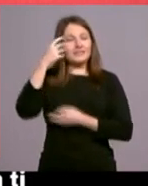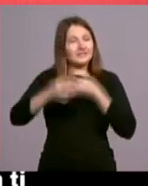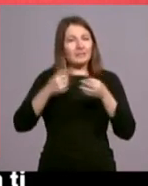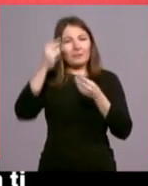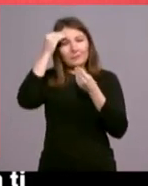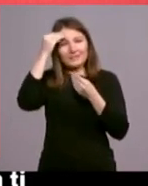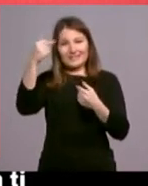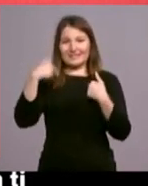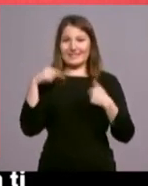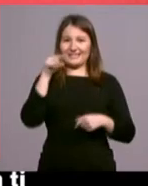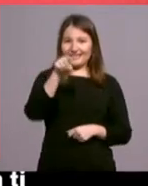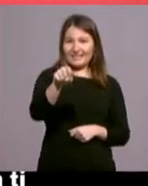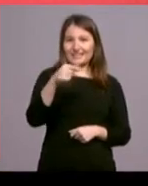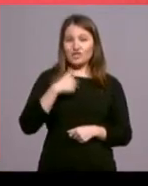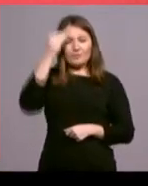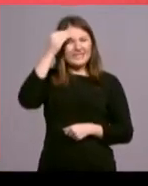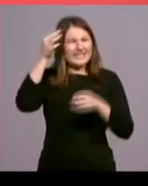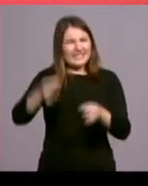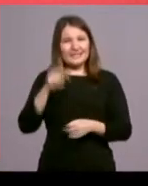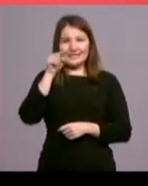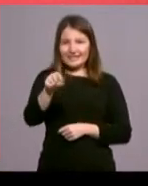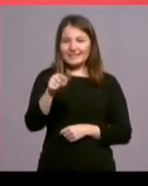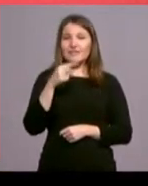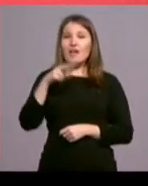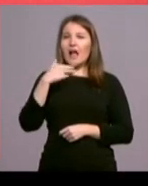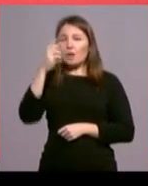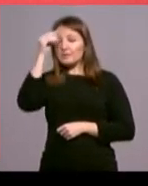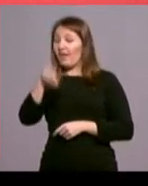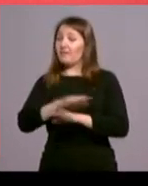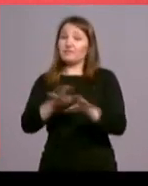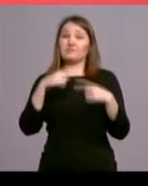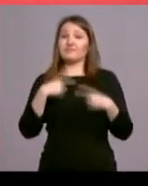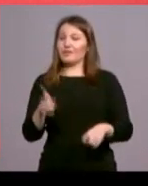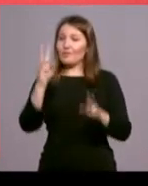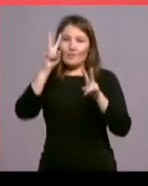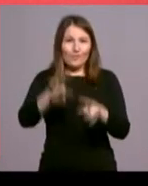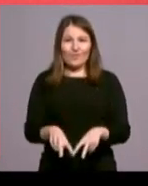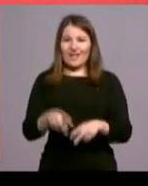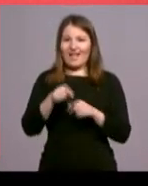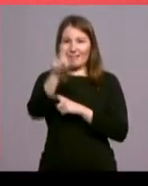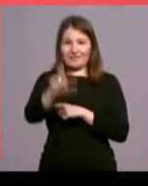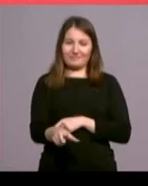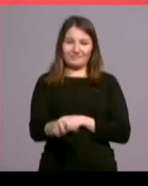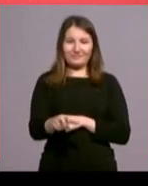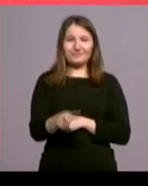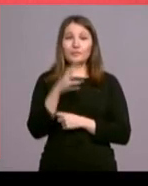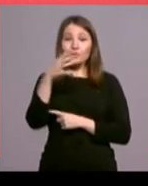ti. Porque no hay un instante que no piense en ti. Porque nunca te dará por perdido. Porque nunca te dará por perdida. Porque eres única. Porque eres